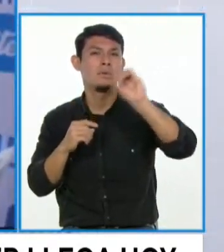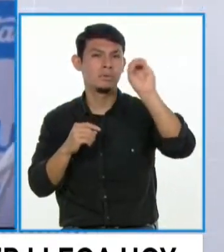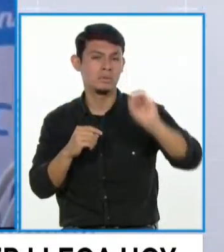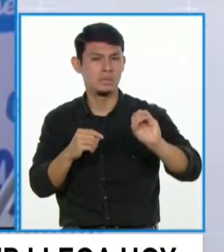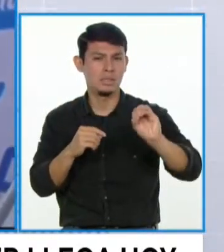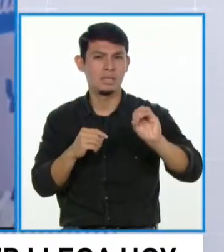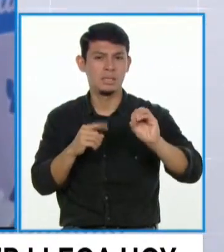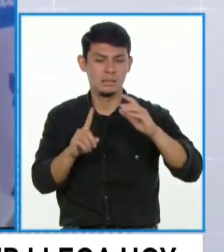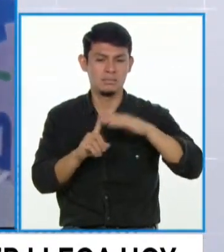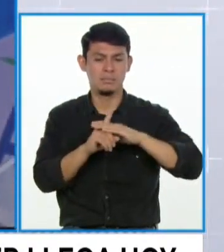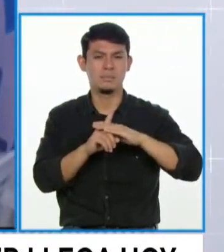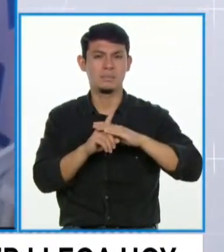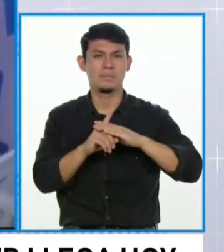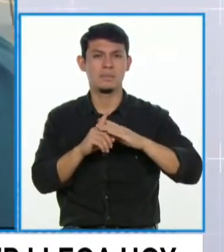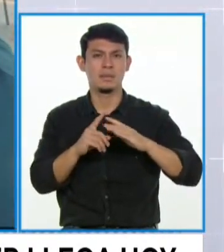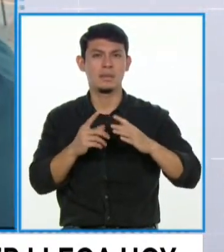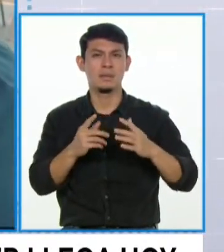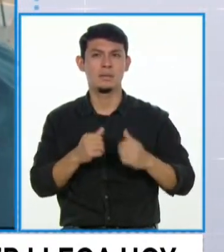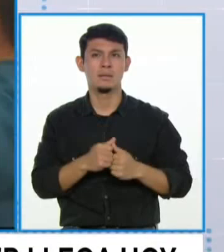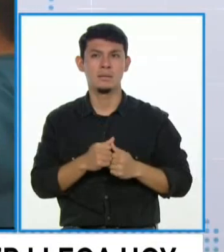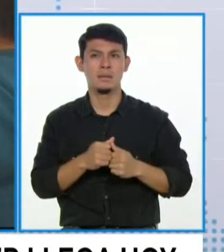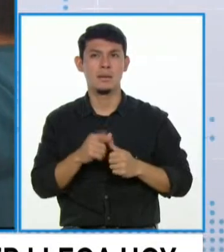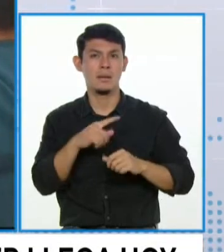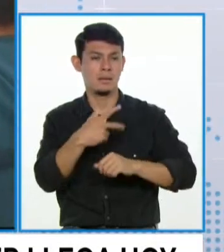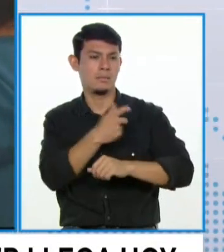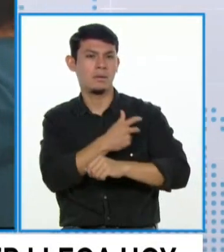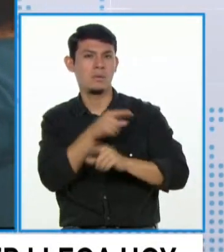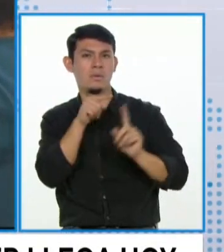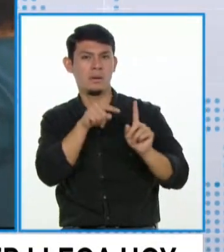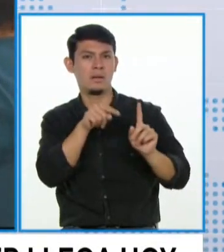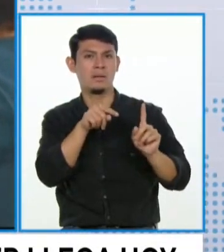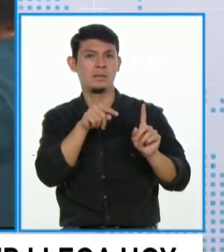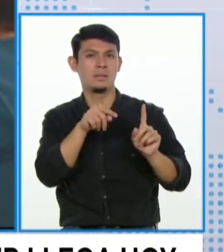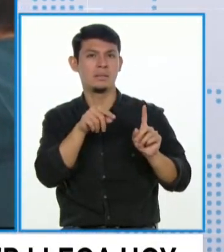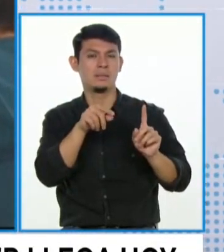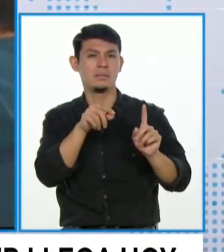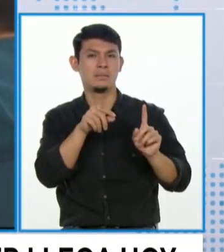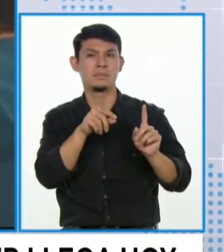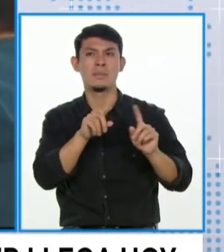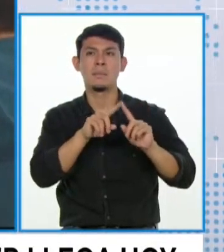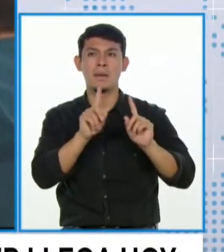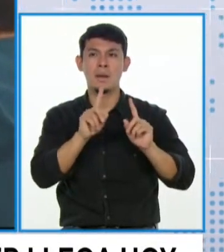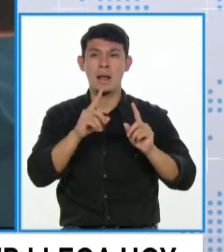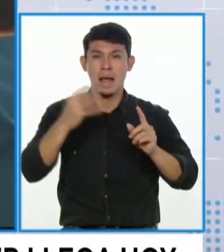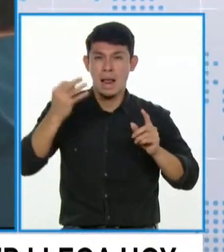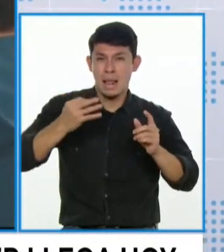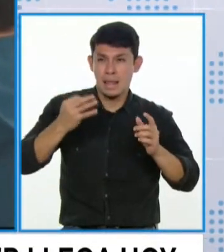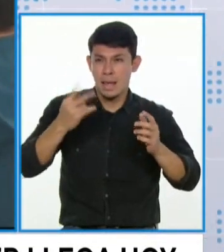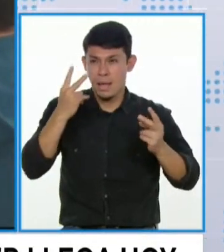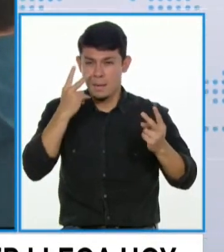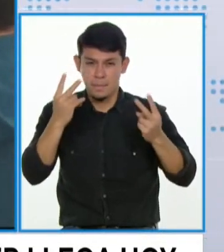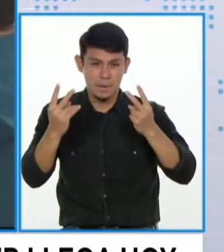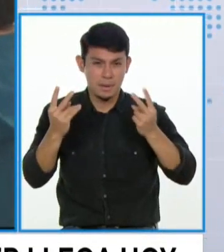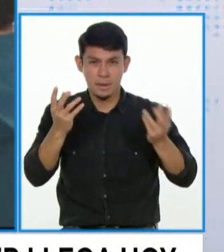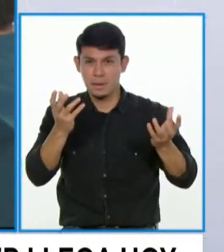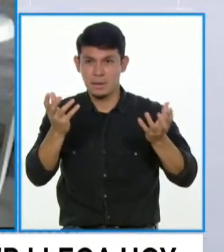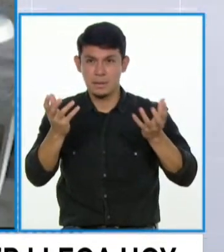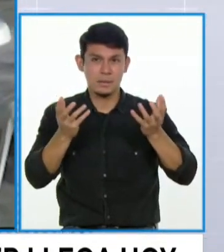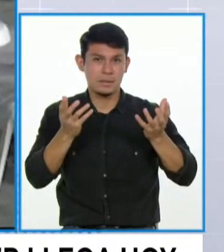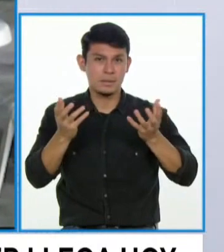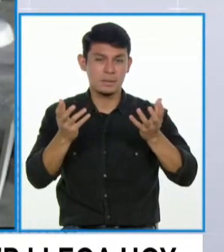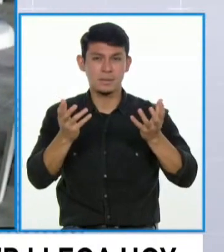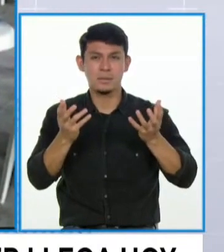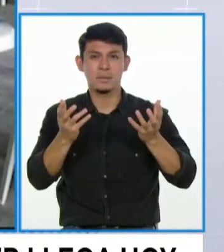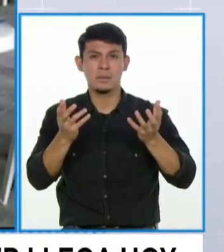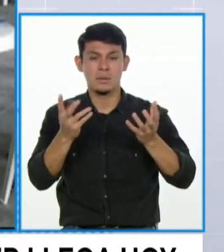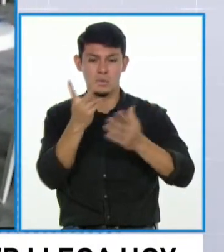aparición de síntomas para el caso de la vacuna de Sinopharm. Entonces, en términos de calidad de las evidencias, la calidad de las evidencias